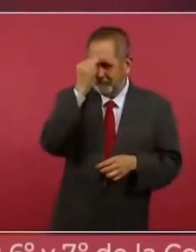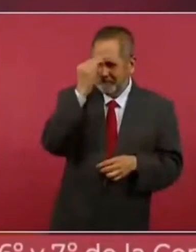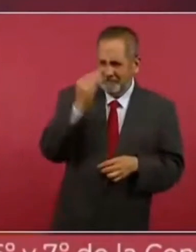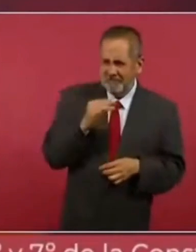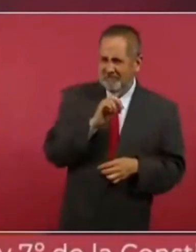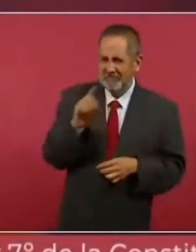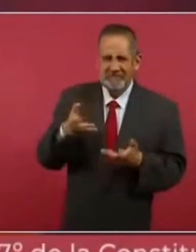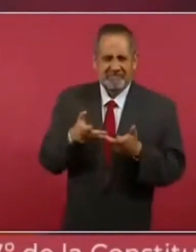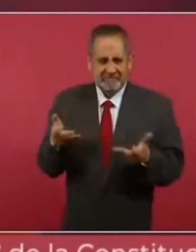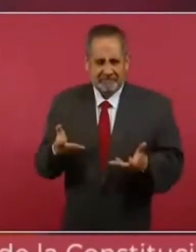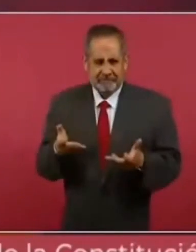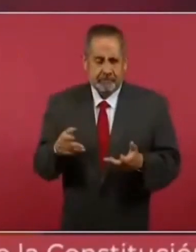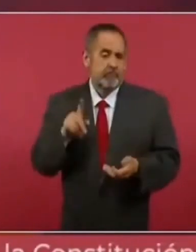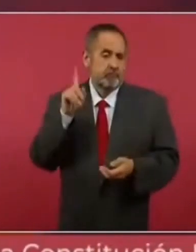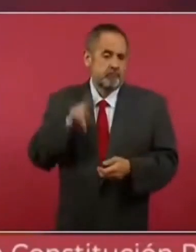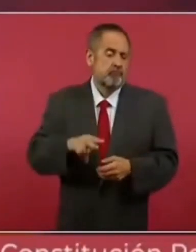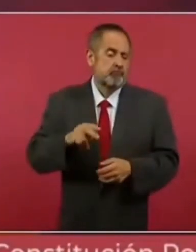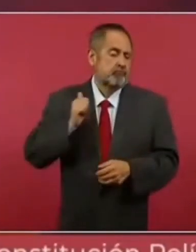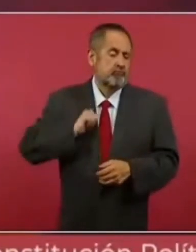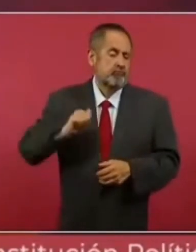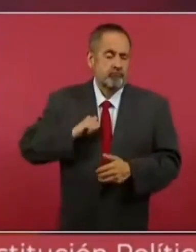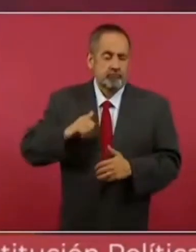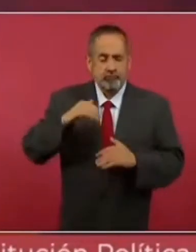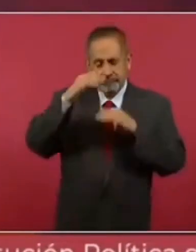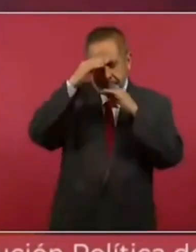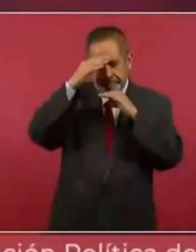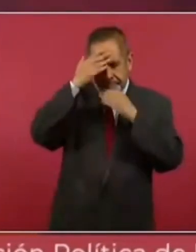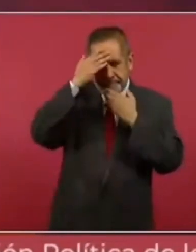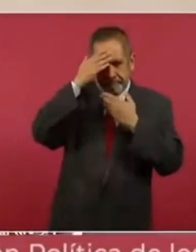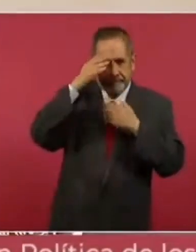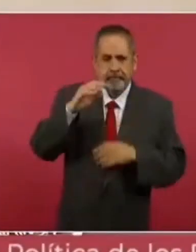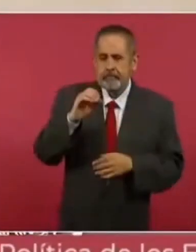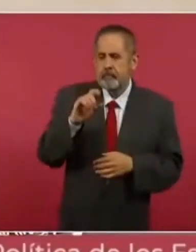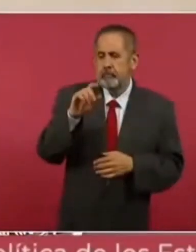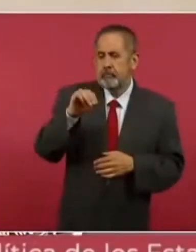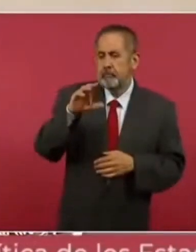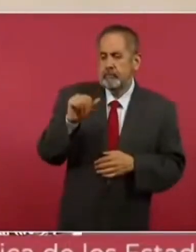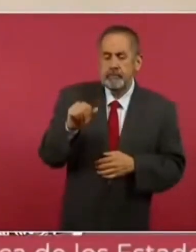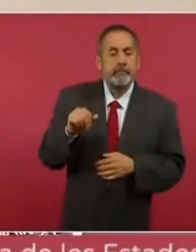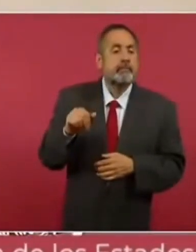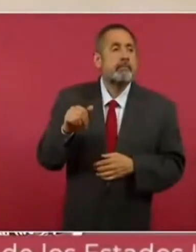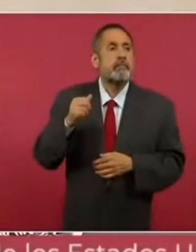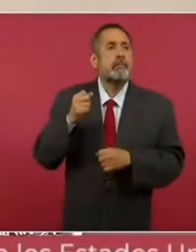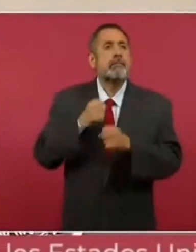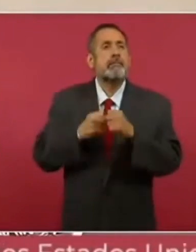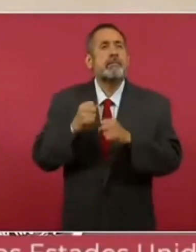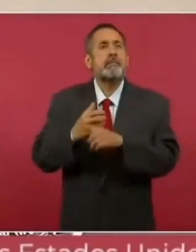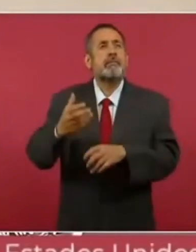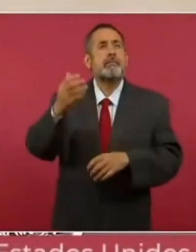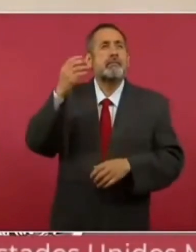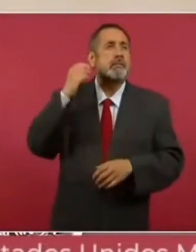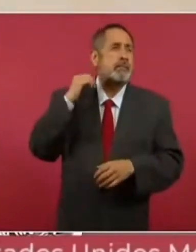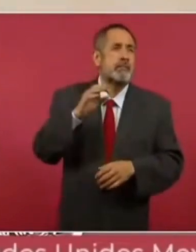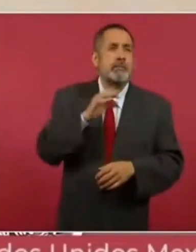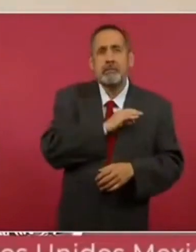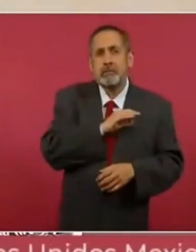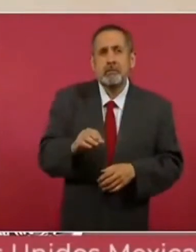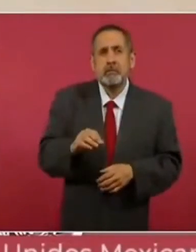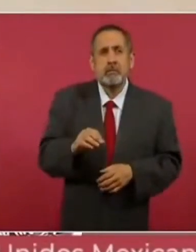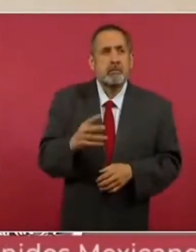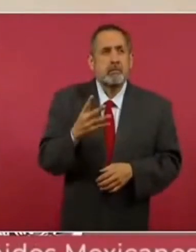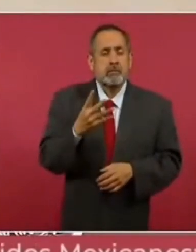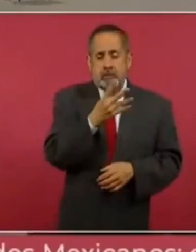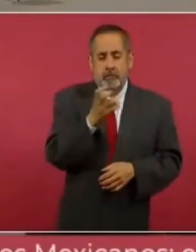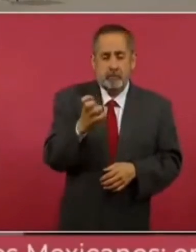probablemente del siglo V, poco más antes de